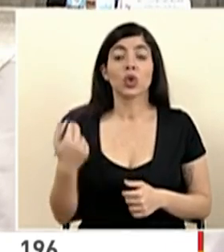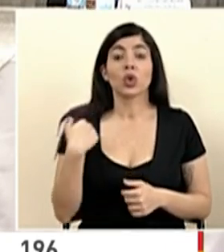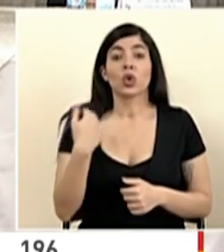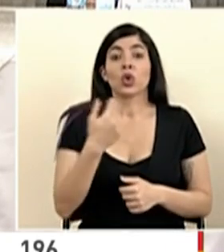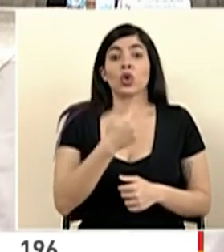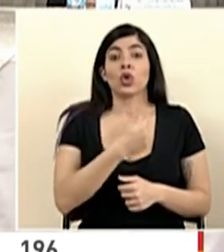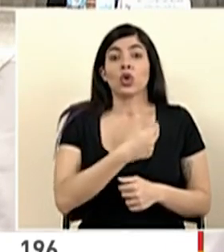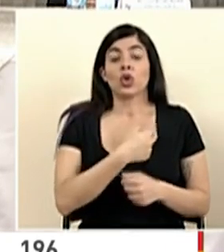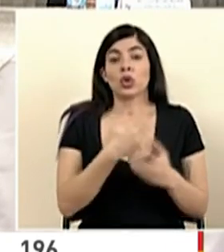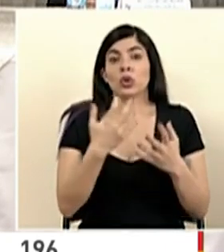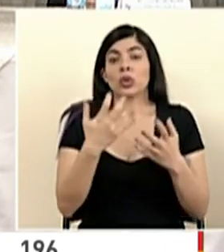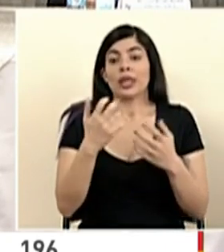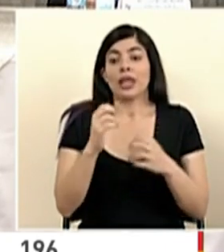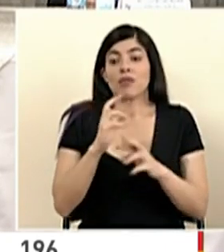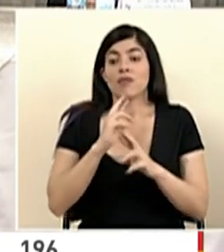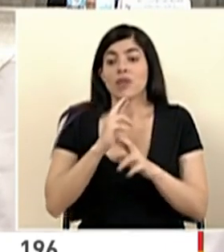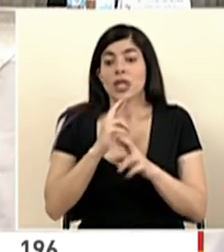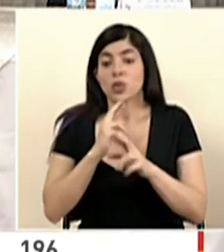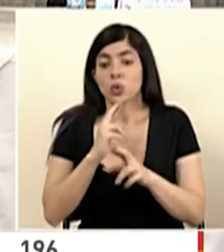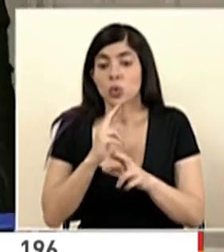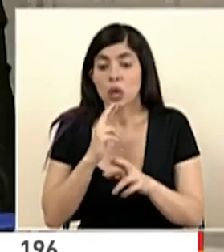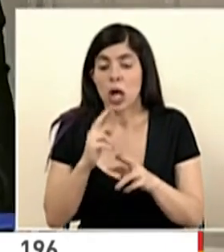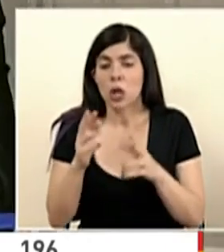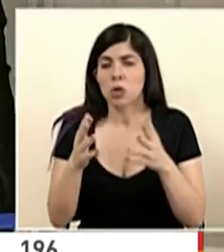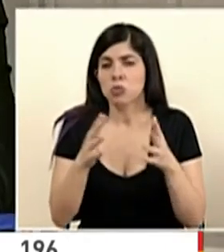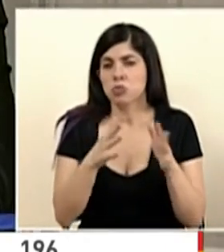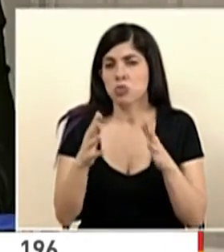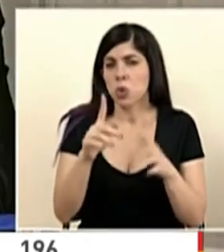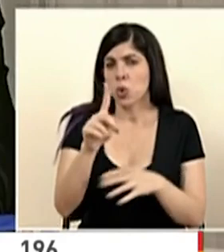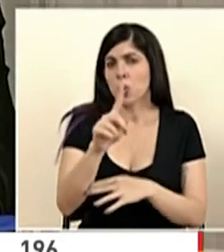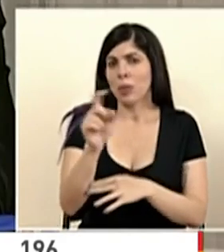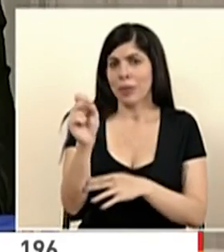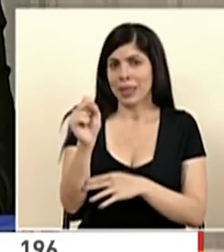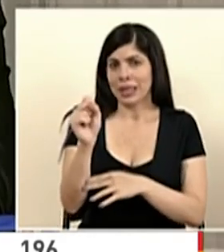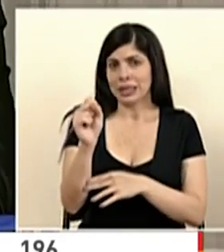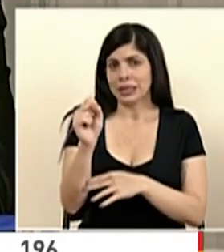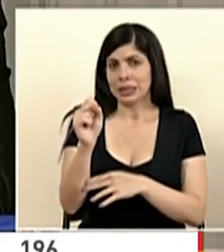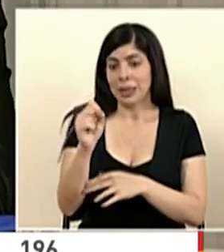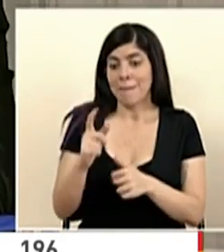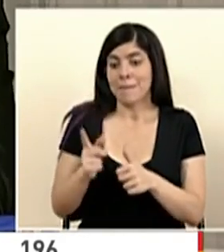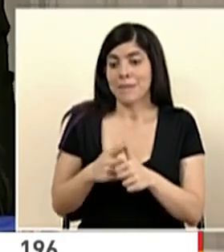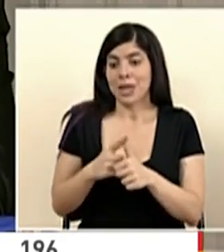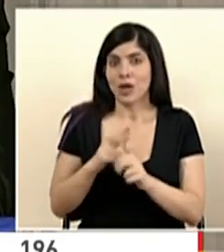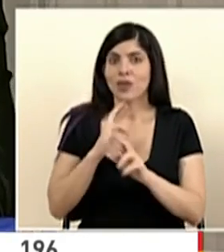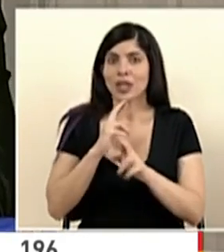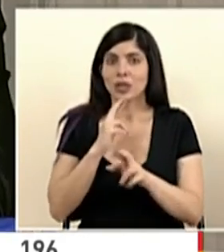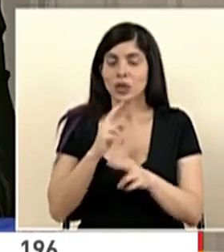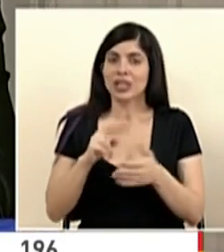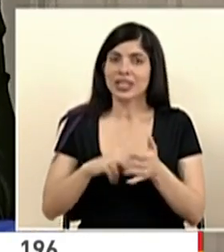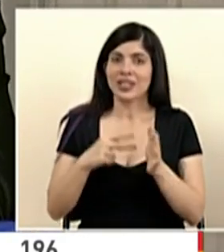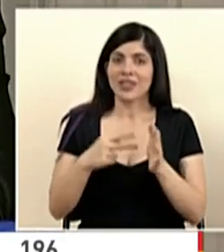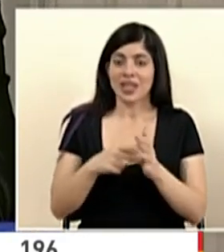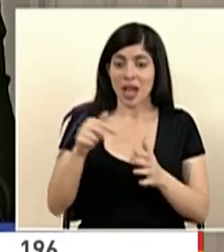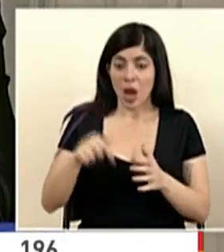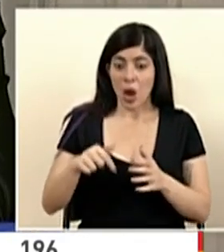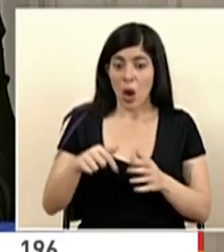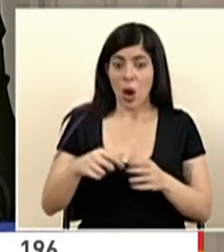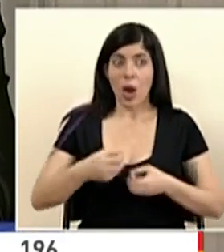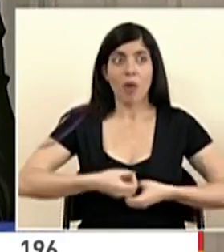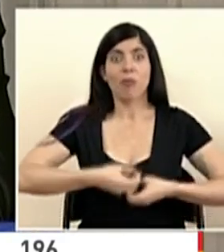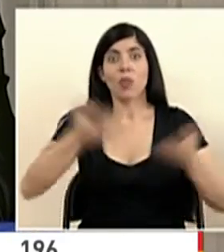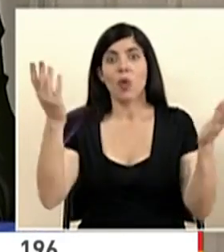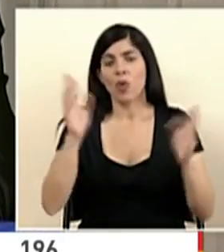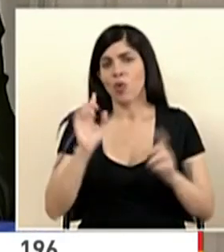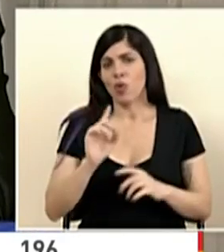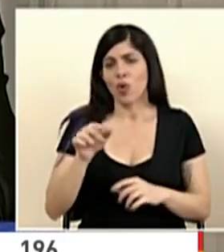aspiramos a generar los primeros resultados en un plazo aproximado de un mes. Por supuesto, no estamos lanzando las campanas al